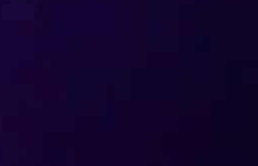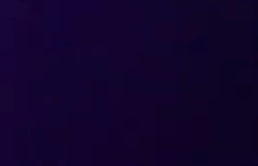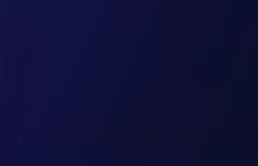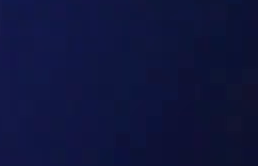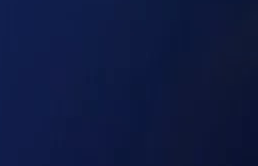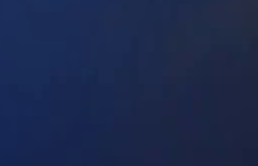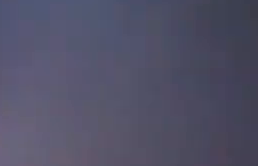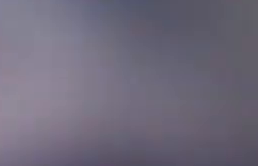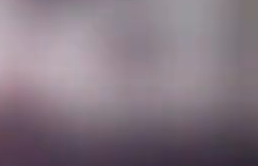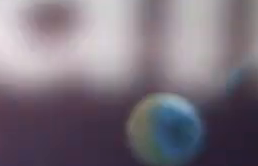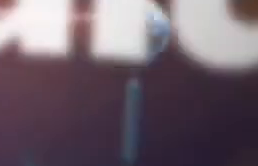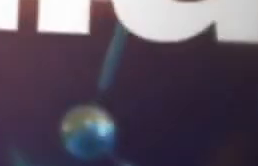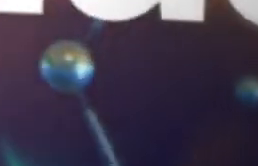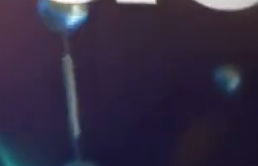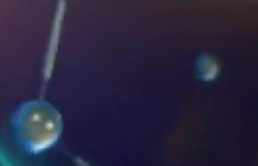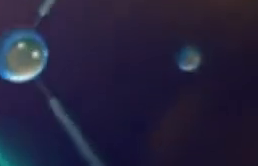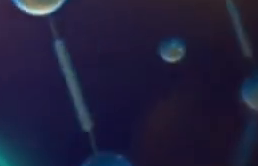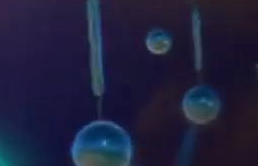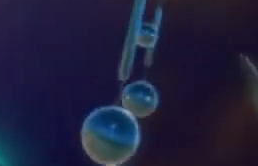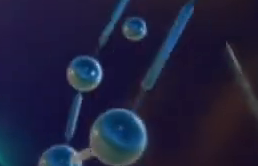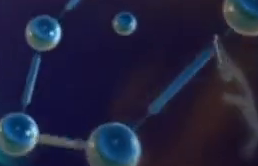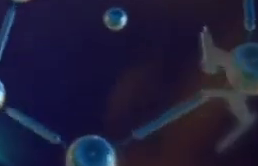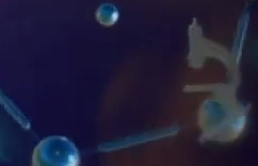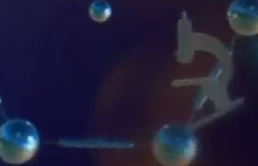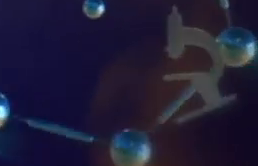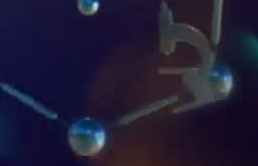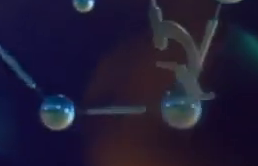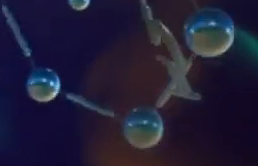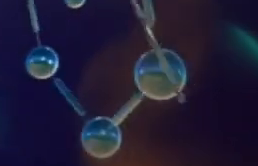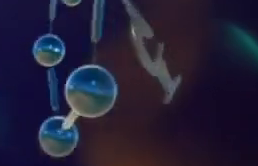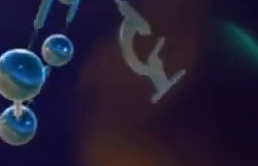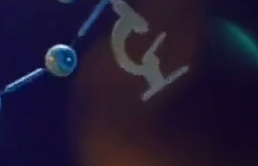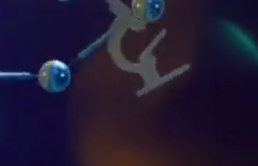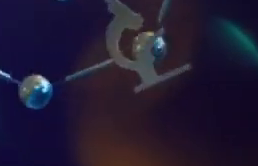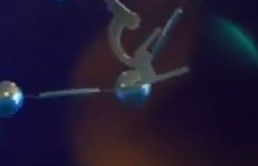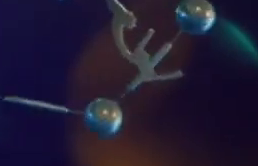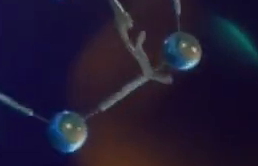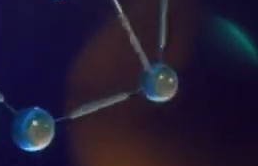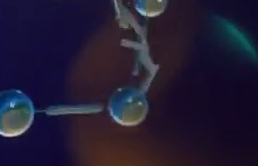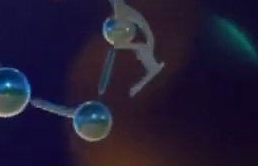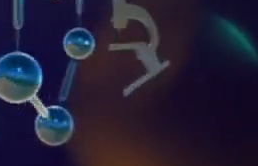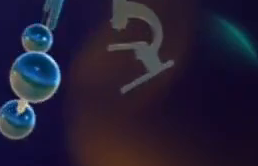Ya volvemos con El Extraordinario Mundo de la Salud